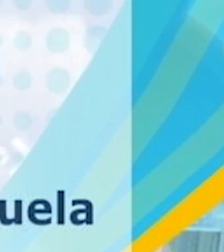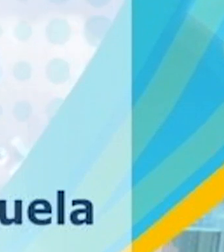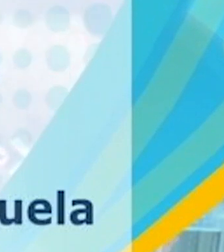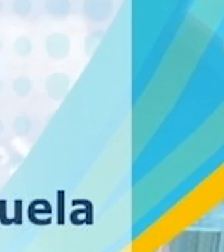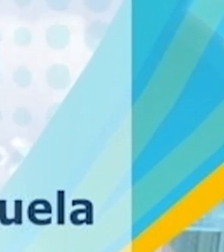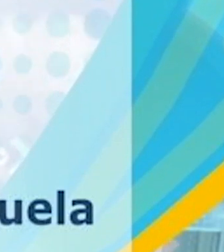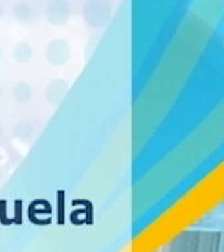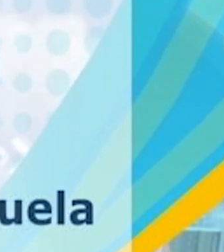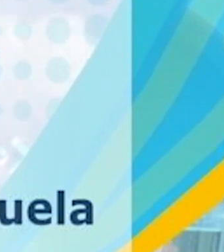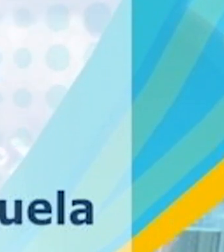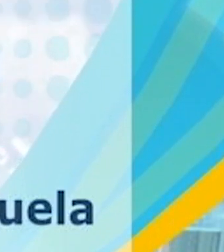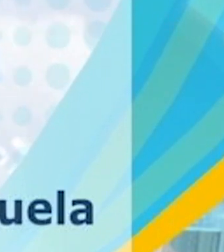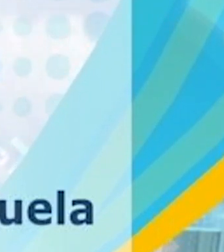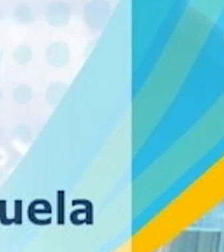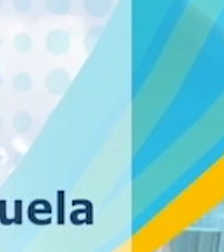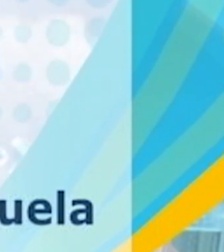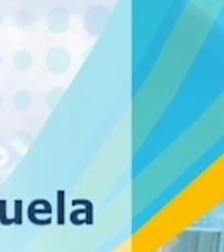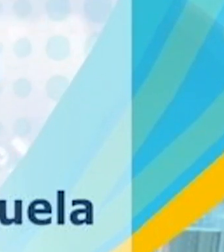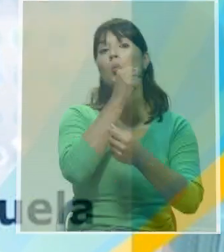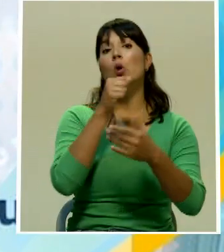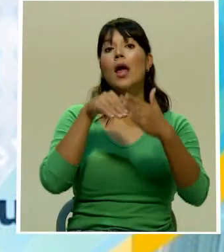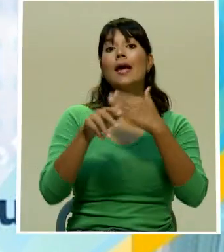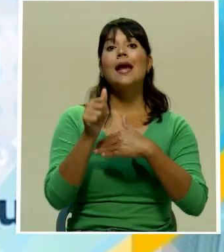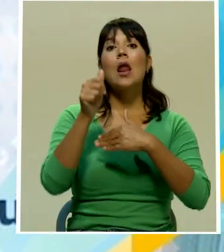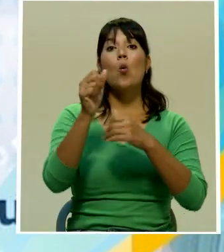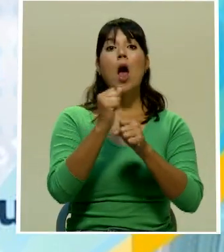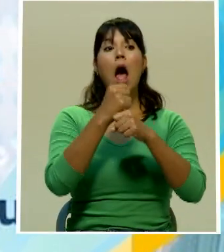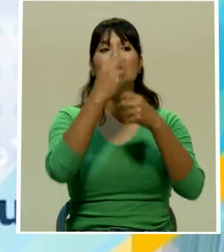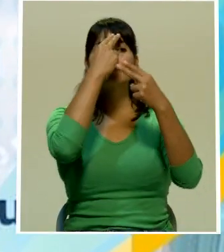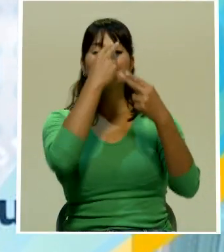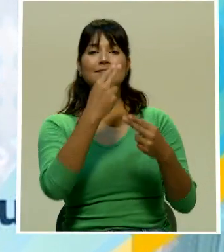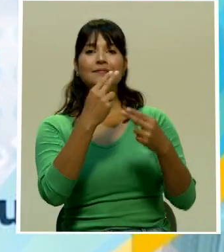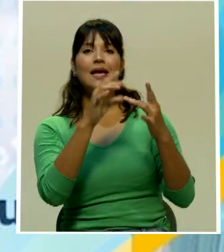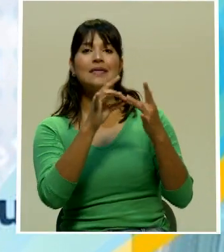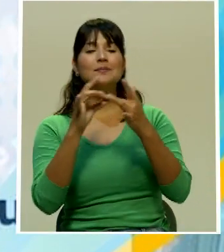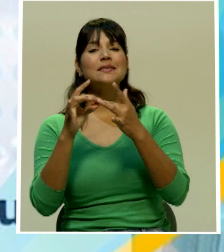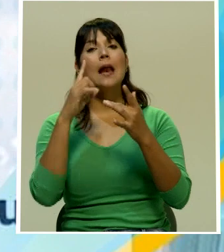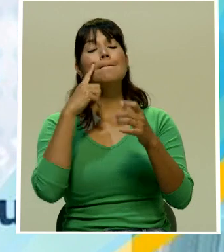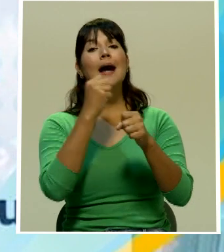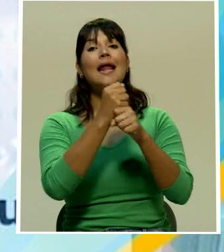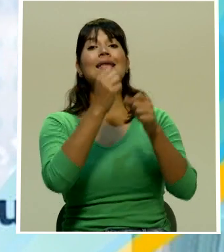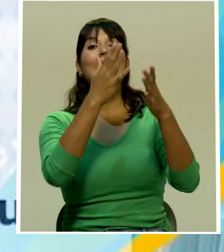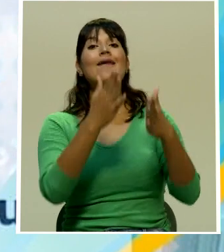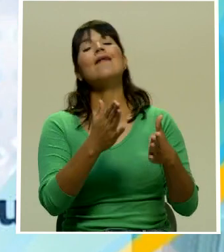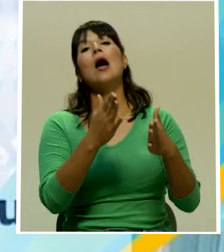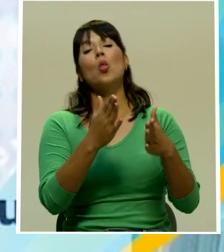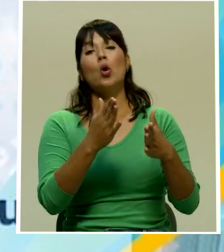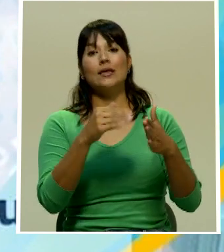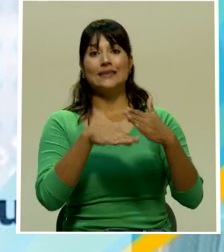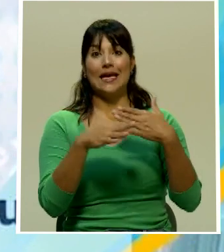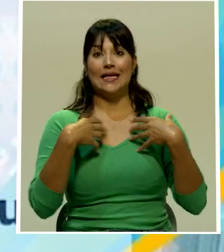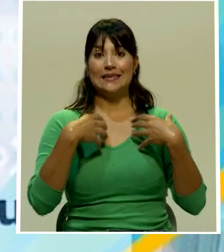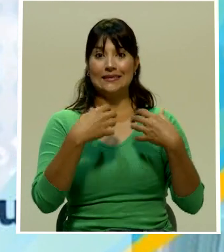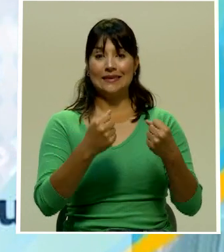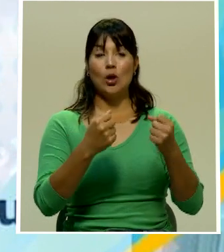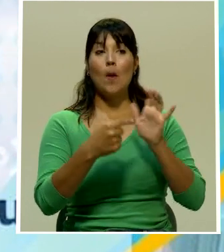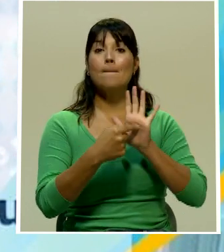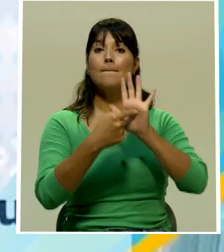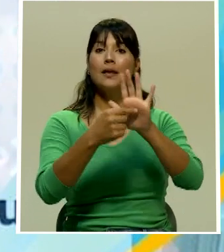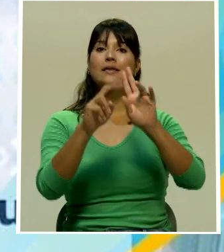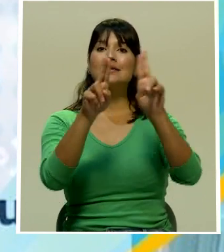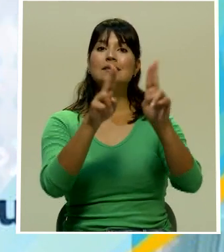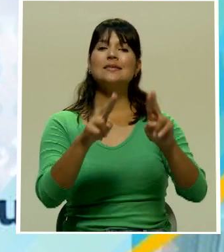La Banda de Conciertos de Alajuela realizará un homenaje especial para el personal del sector salud con la presentación virtual